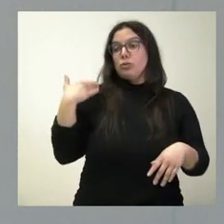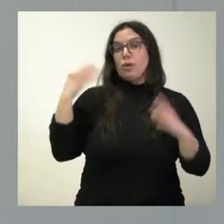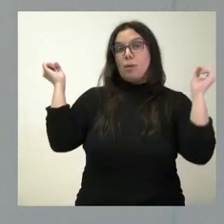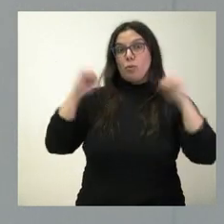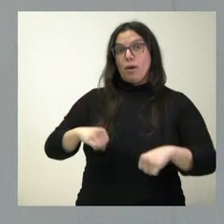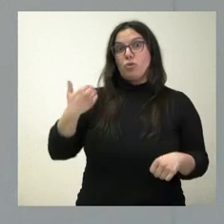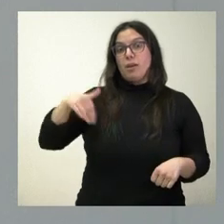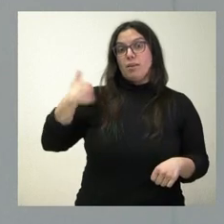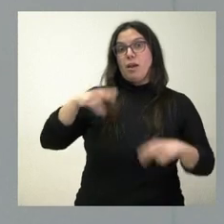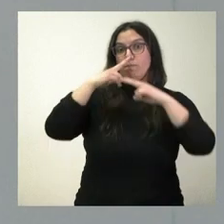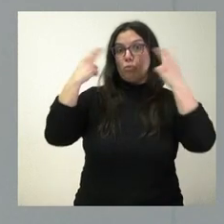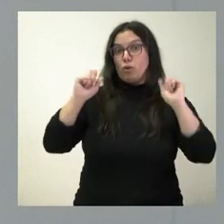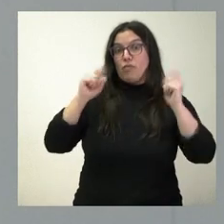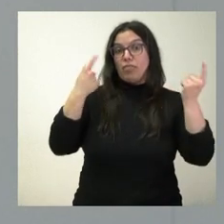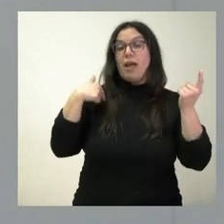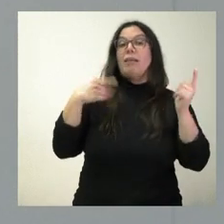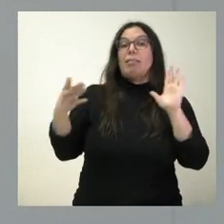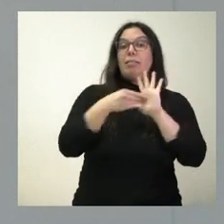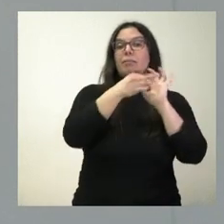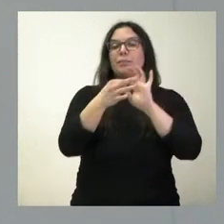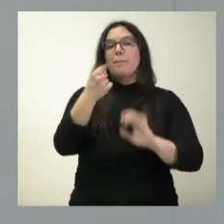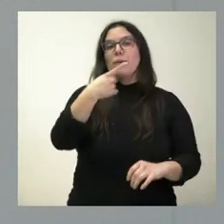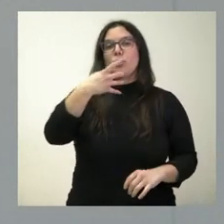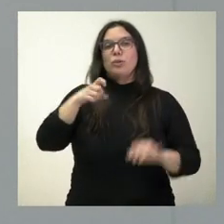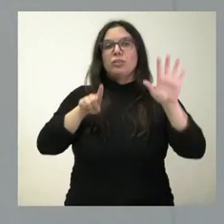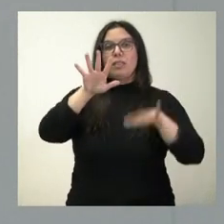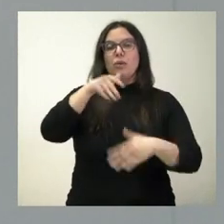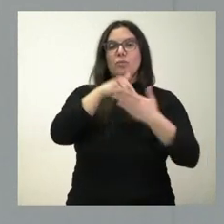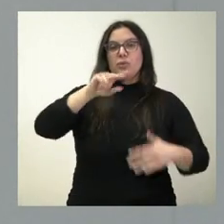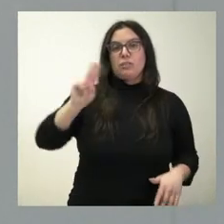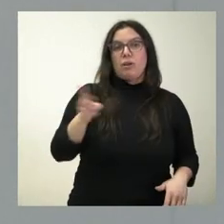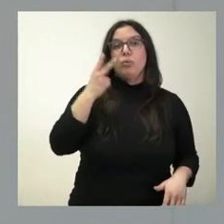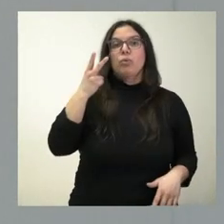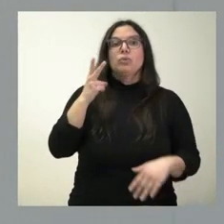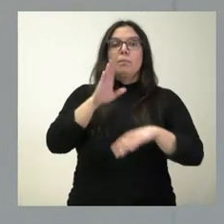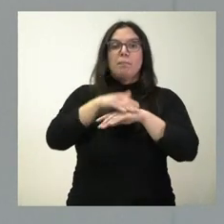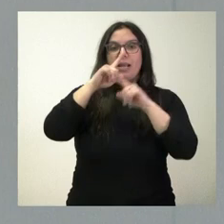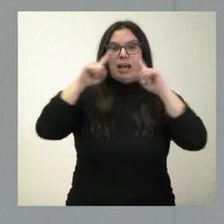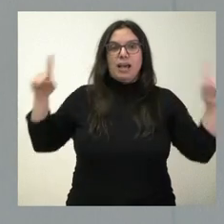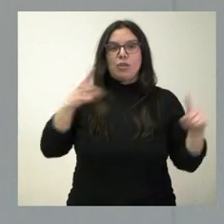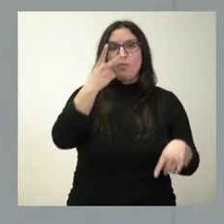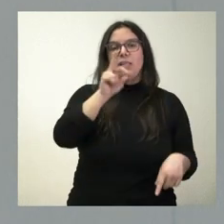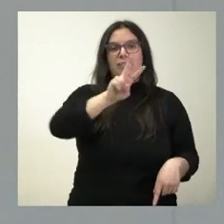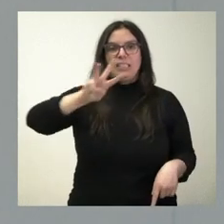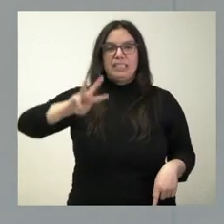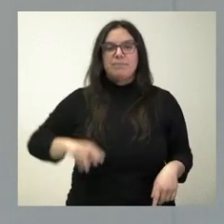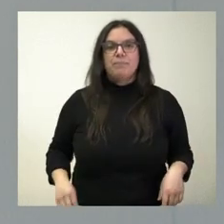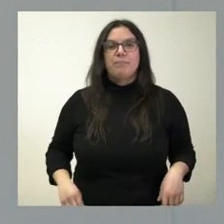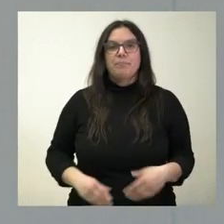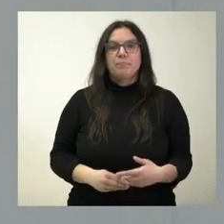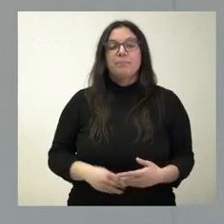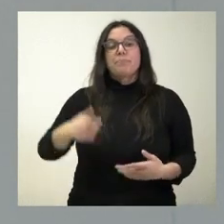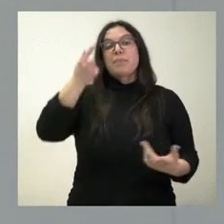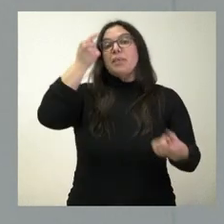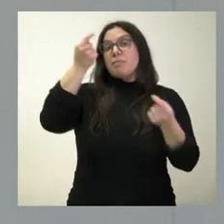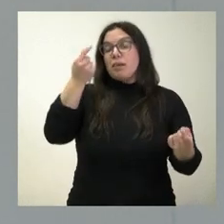sido ya publicado y que está en vigor, son 1.465 millones de euros para este ejercicio 2023. Esta cifra,